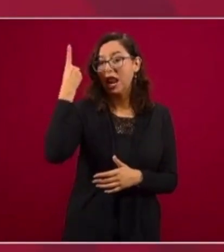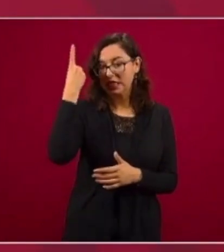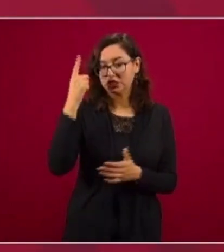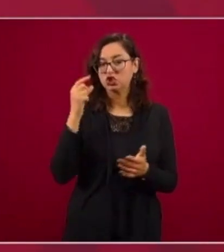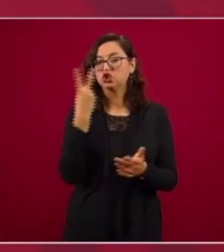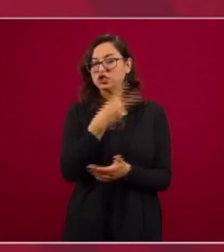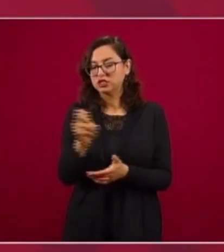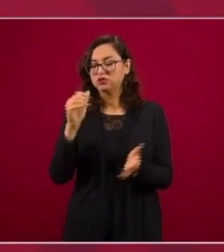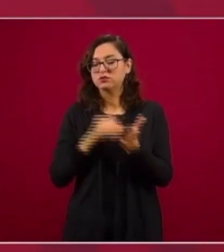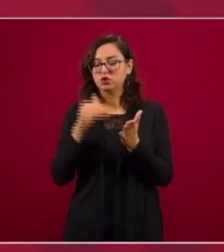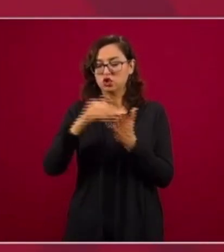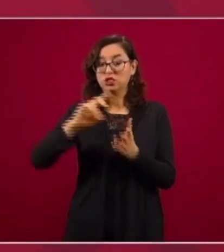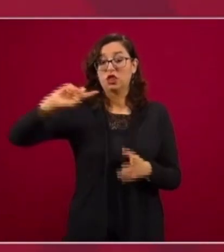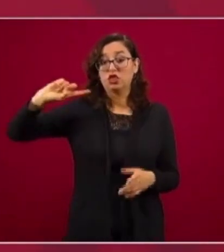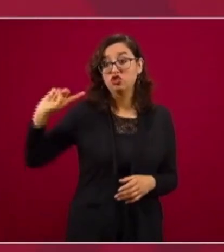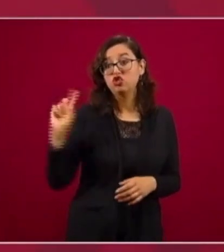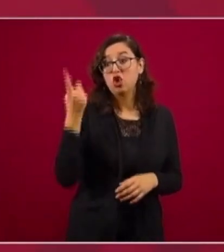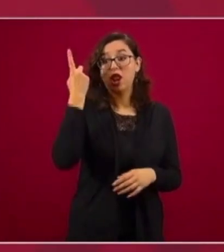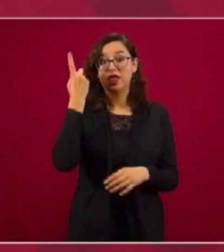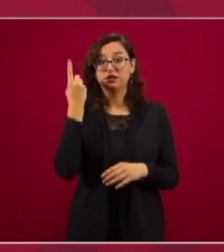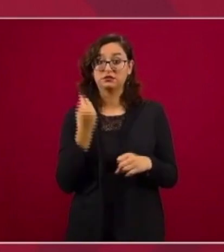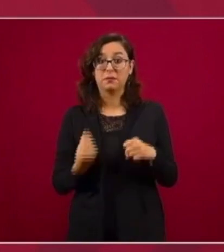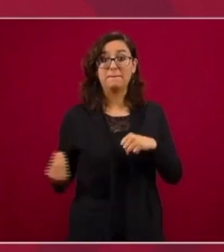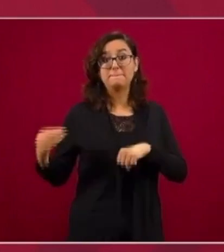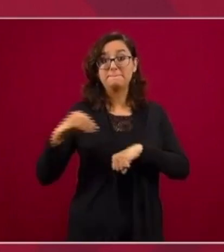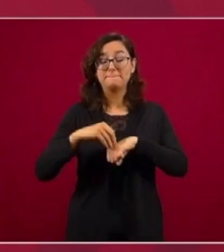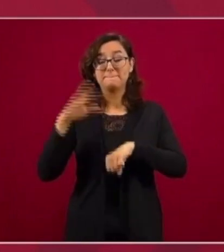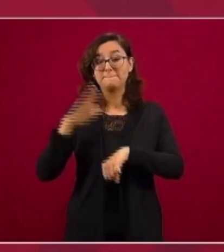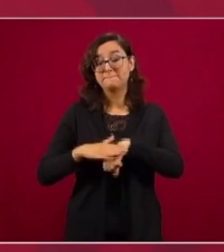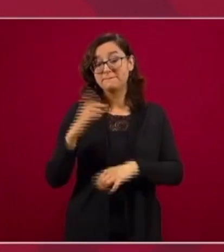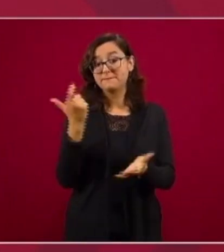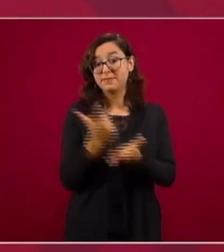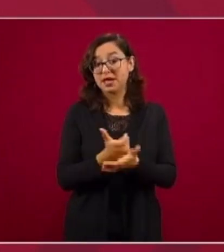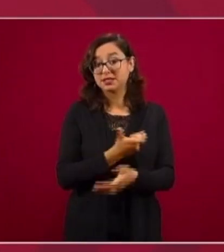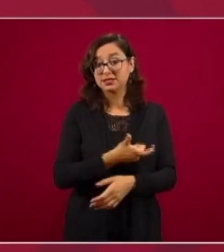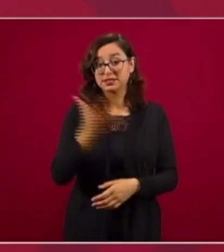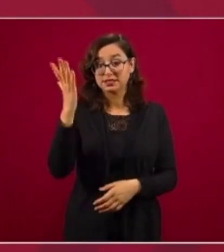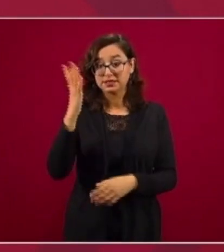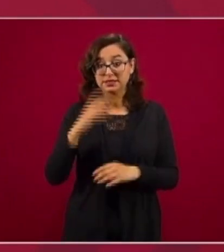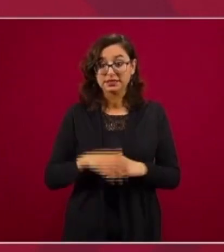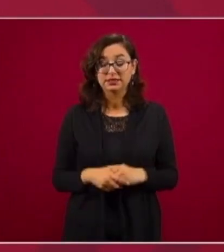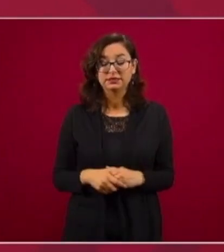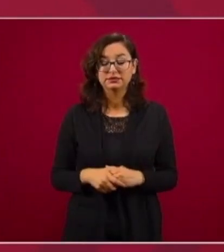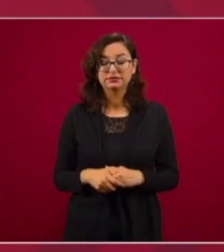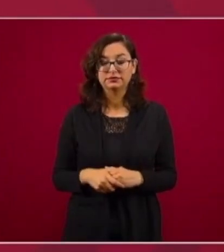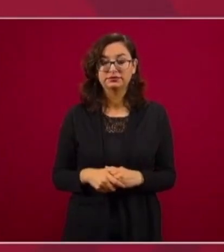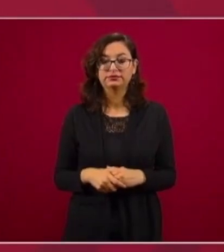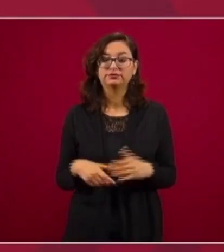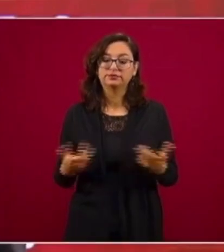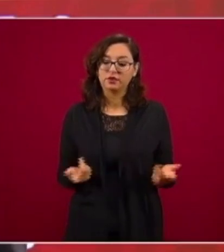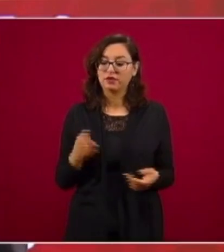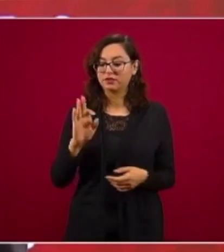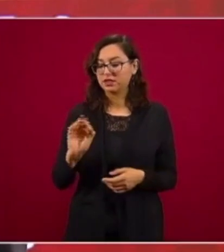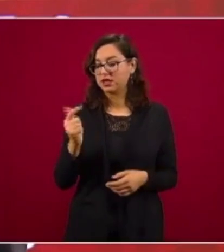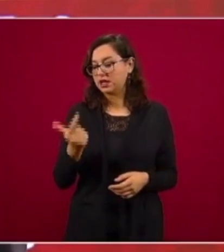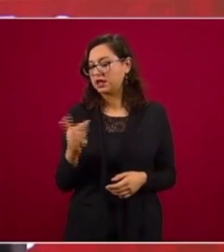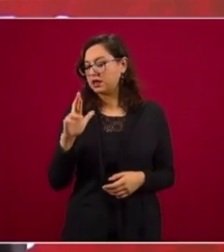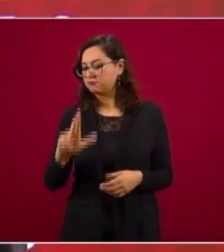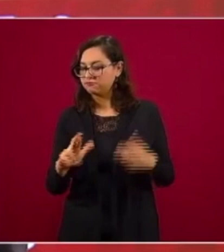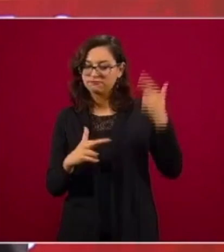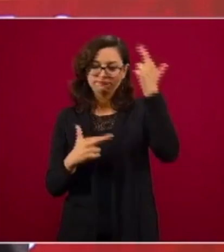lo tiene que revisar la fiscalía